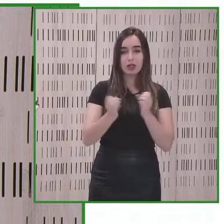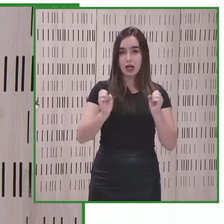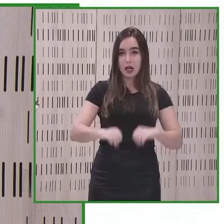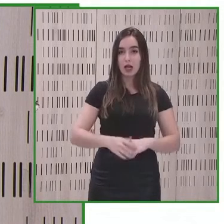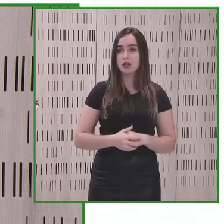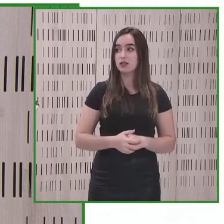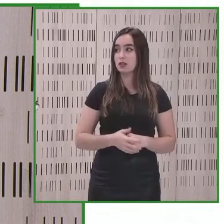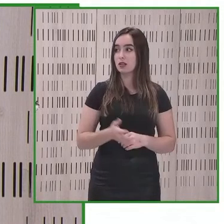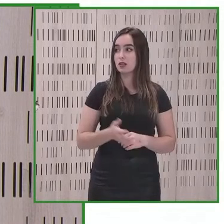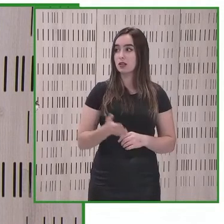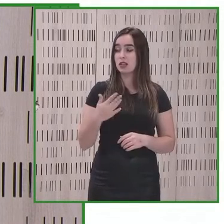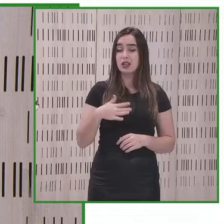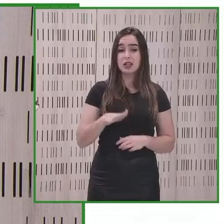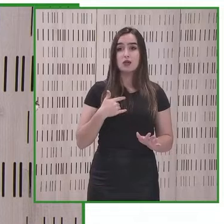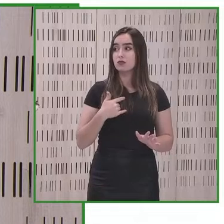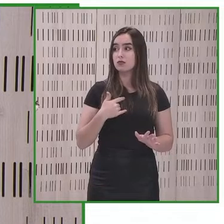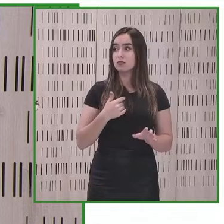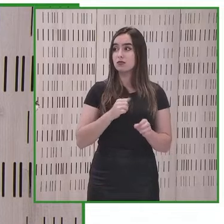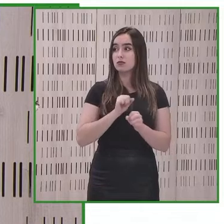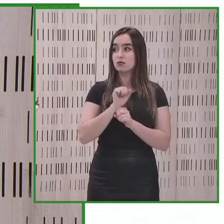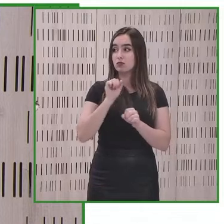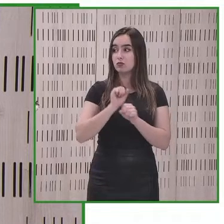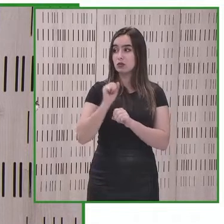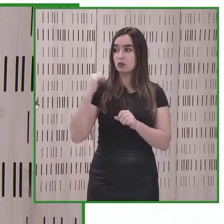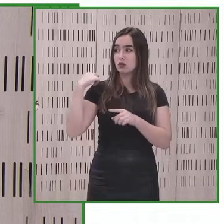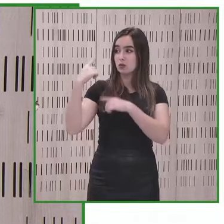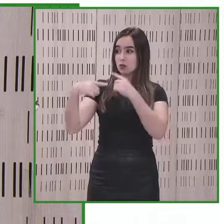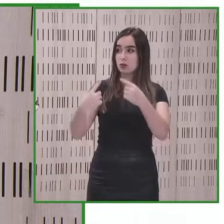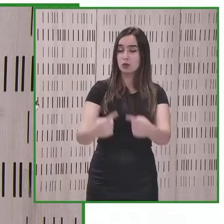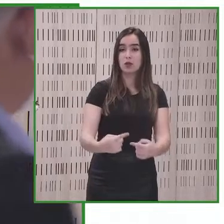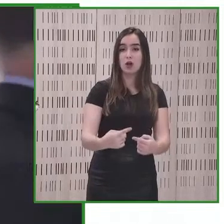con la creación de empleos de más de 80 y